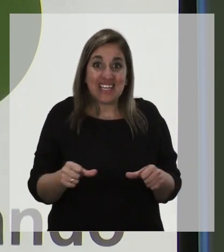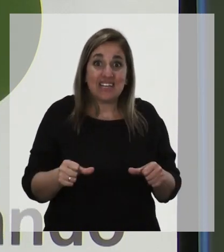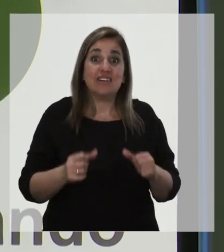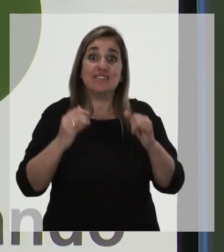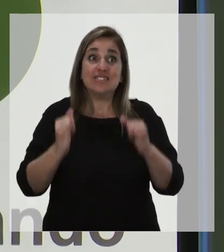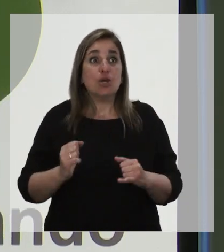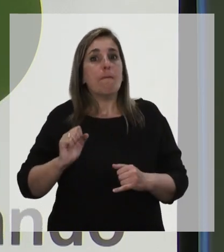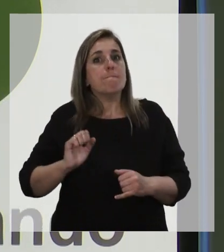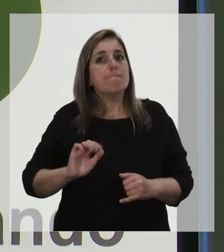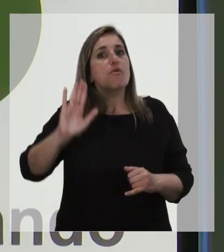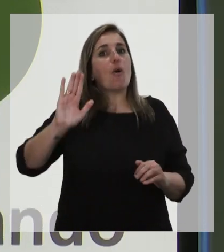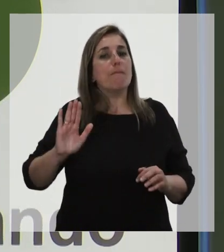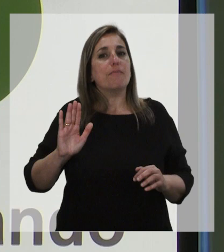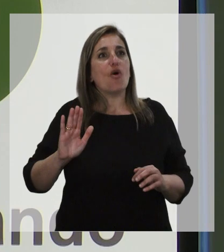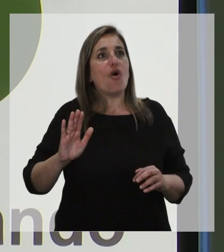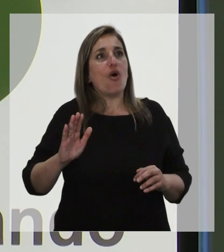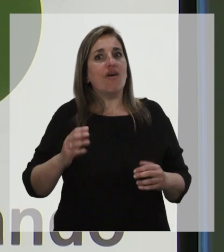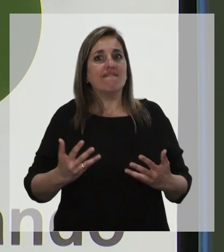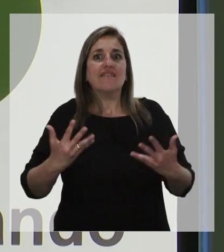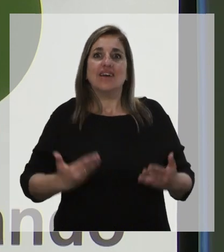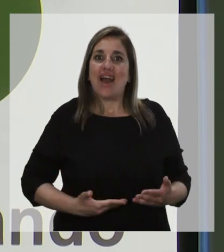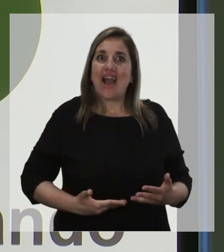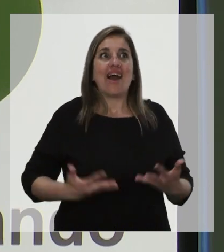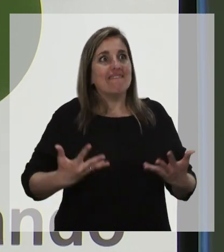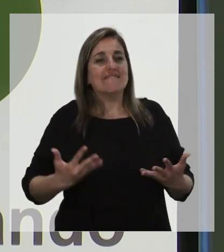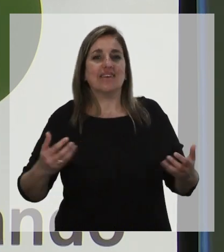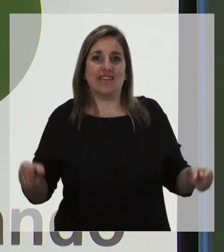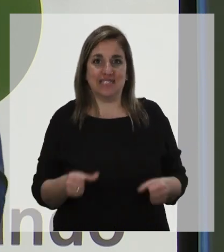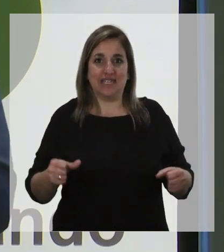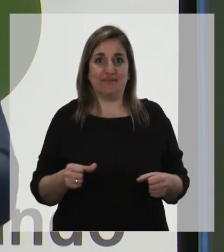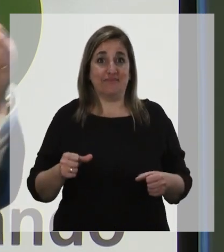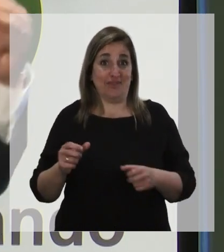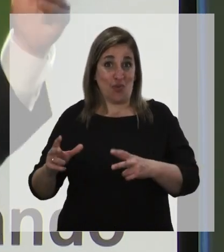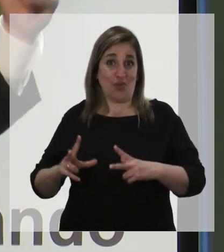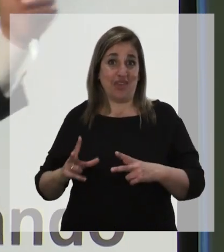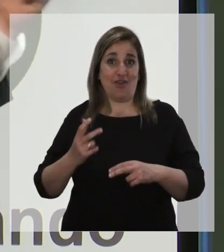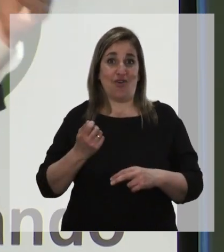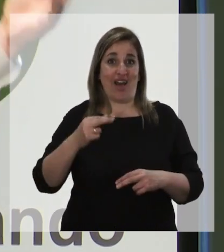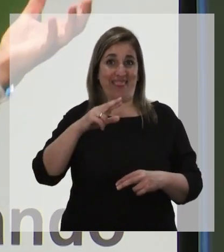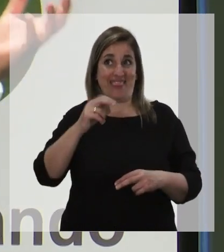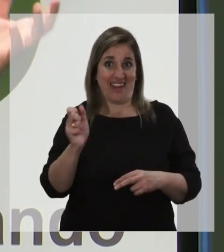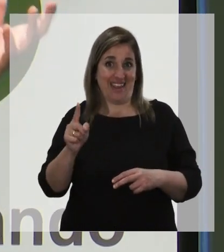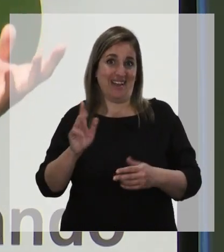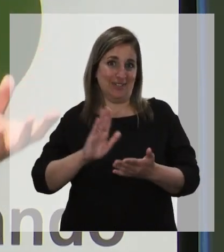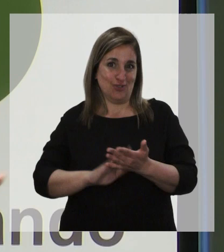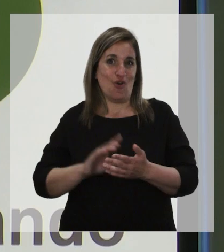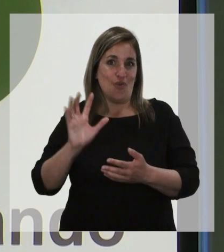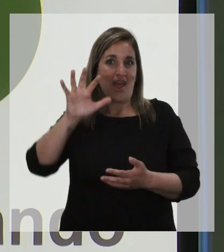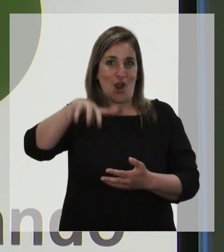el espíritu emprendedor. Lo que Andrea decía recién del valle de la muerte,